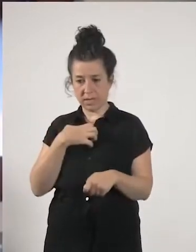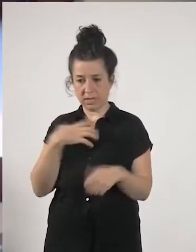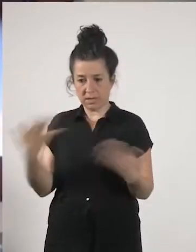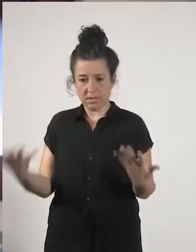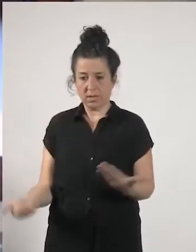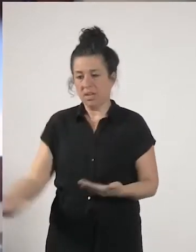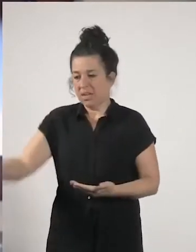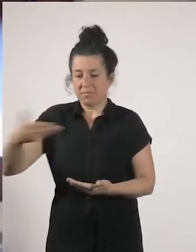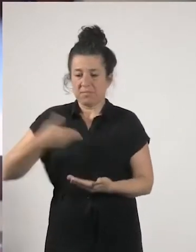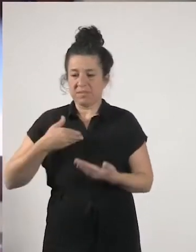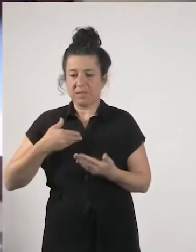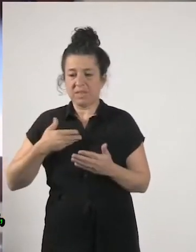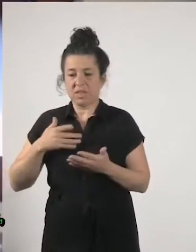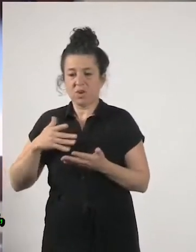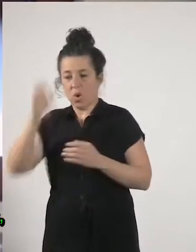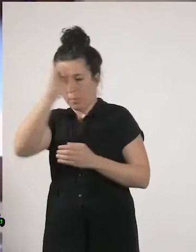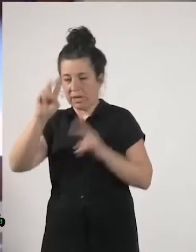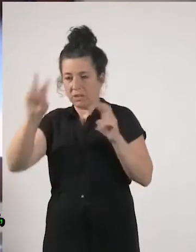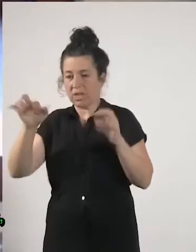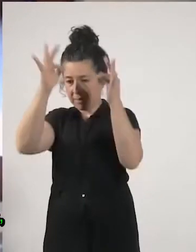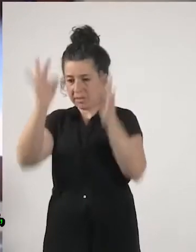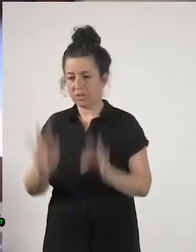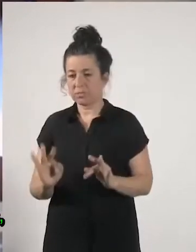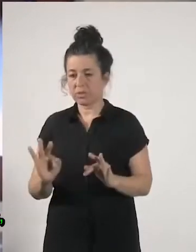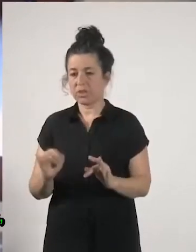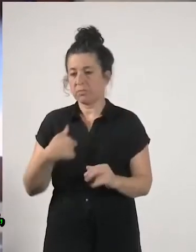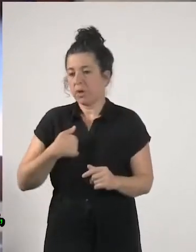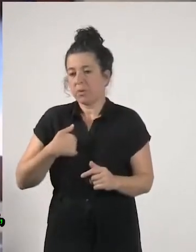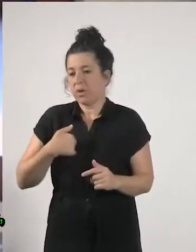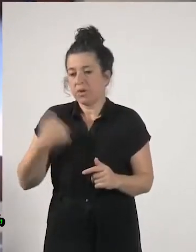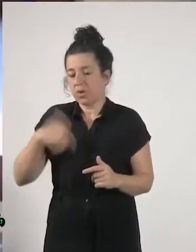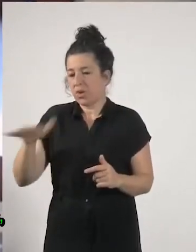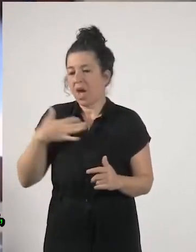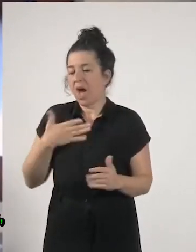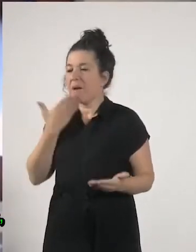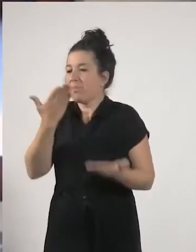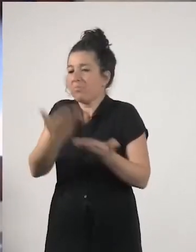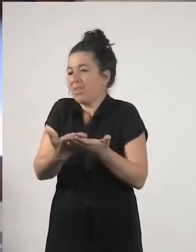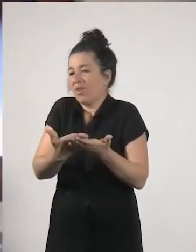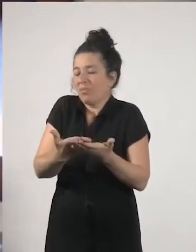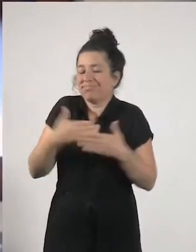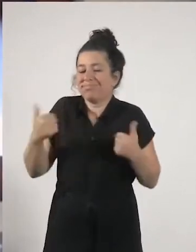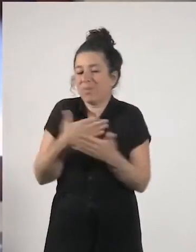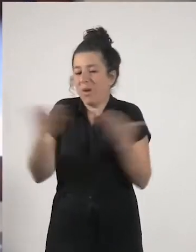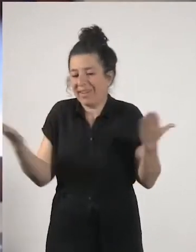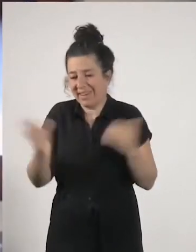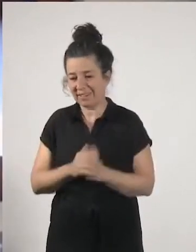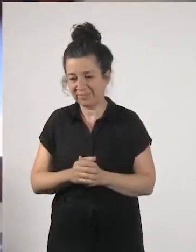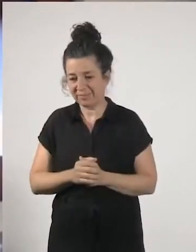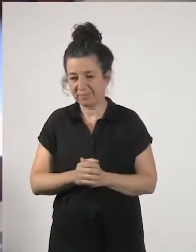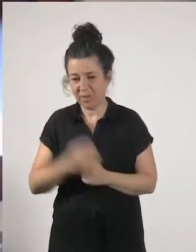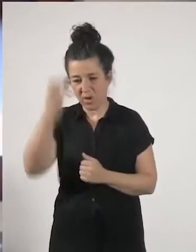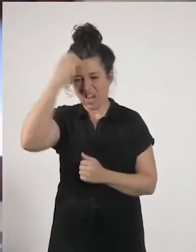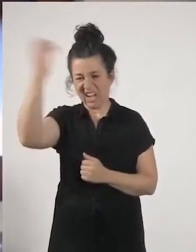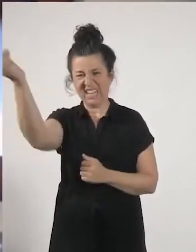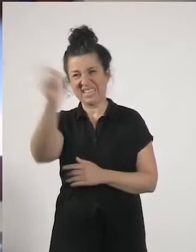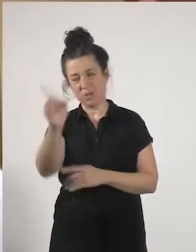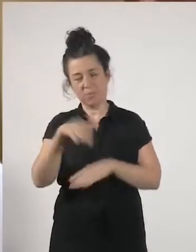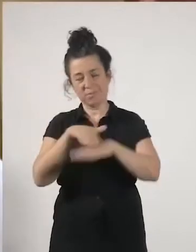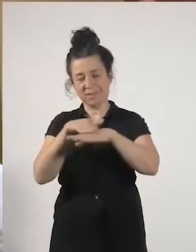los presupuestos estos pero bueno ya una por pedir a los reyes ya pide todo bueno a los reyes no perdón